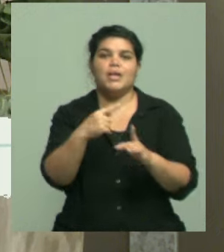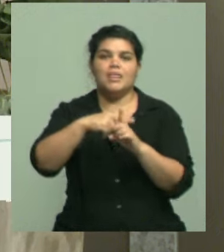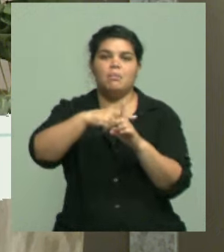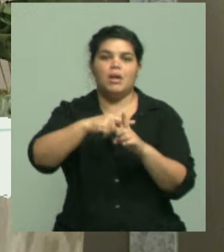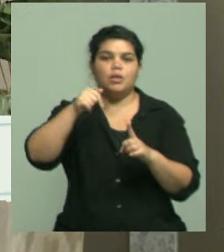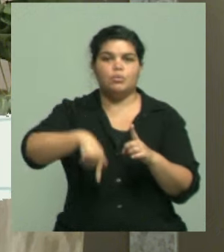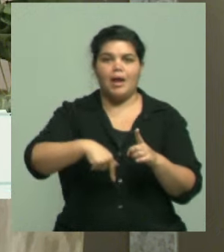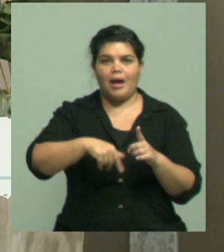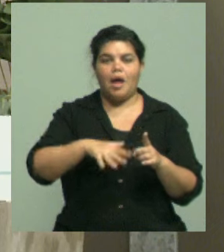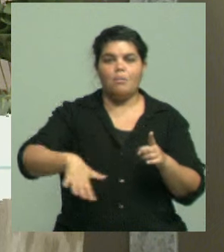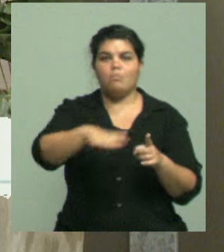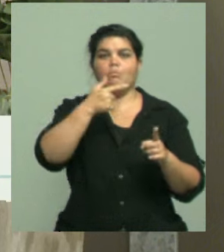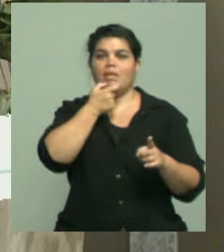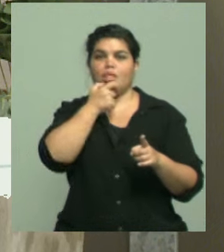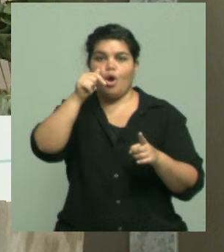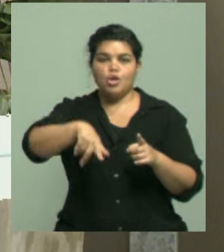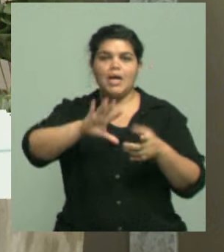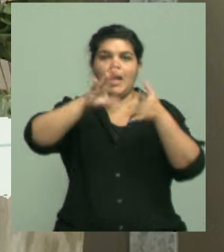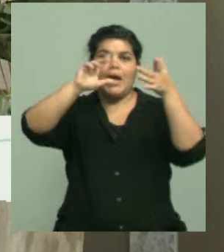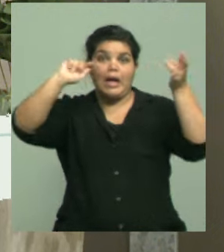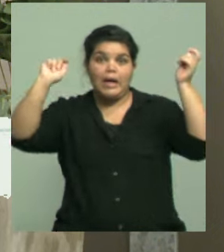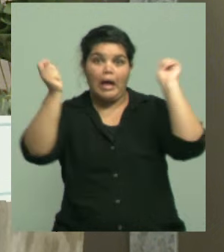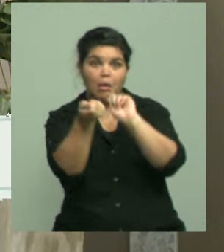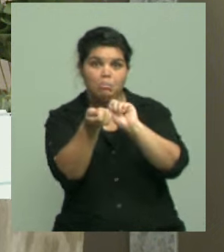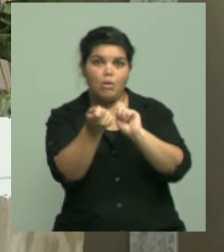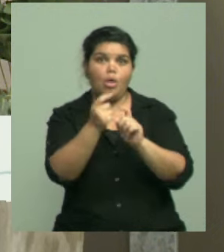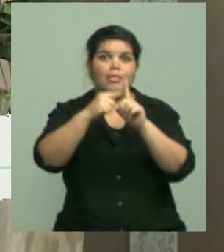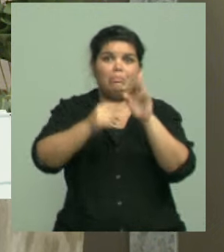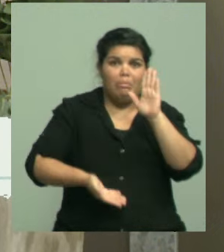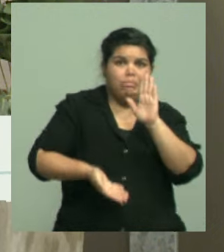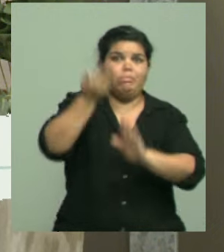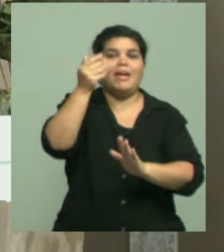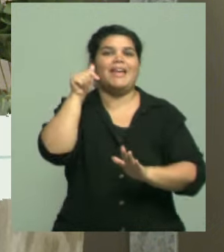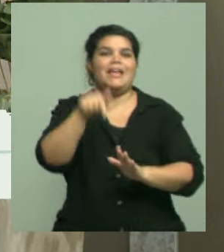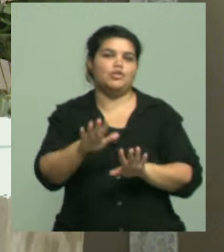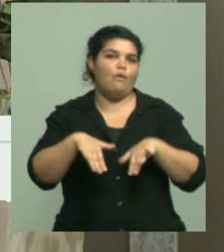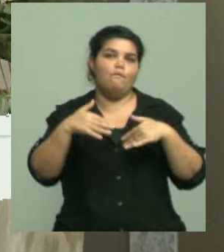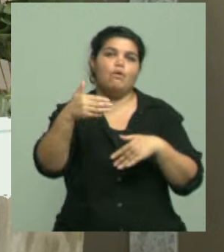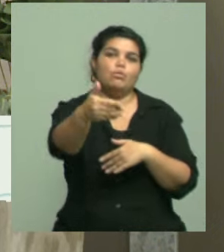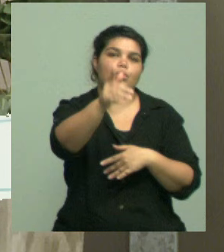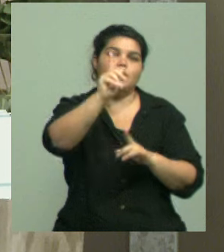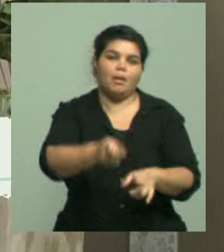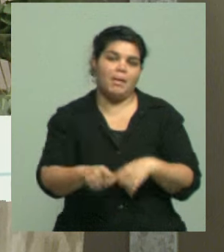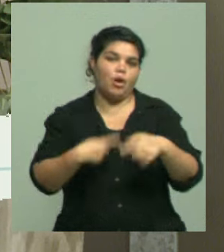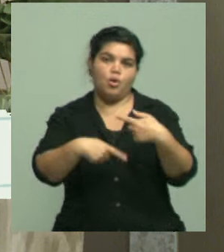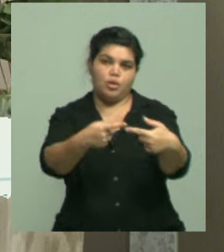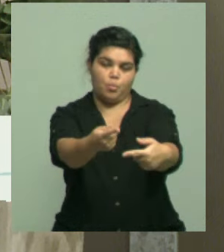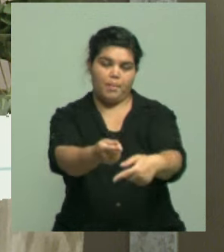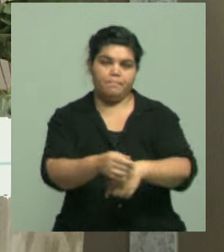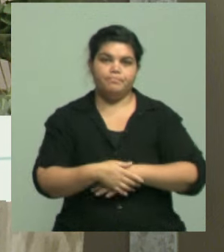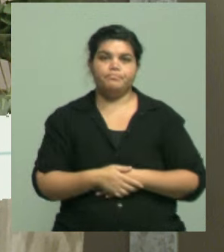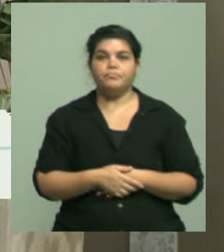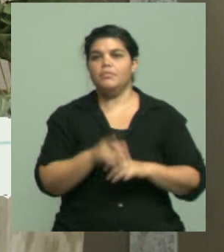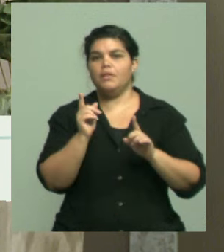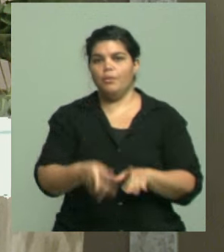de la provincia de Mendoza por el cambio climático. Bueno, como decíamos, es un brote histórico en Argentina, pero también a nivel regional, si ven los datos